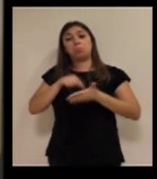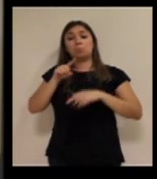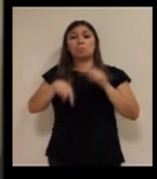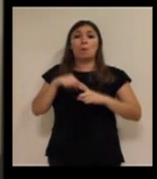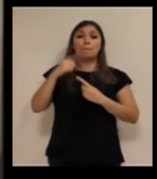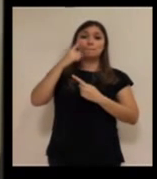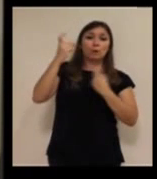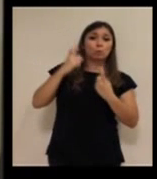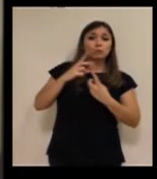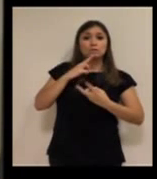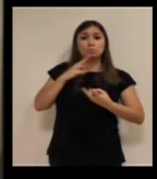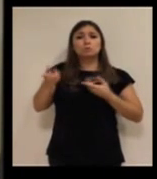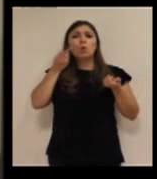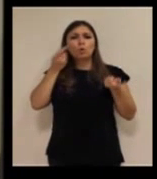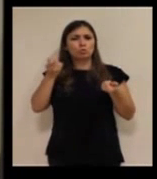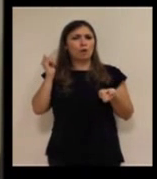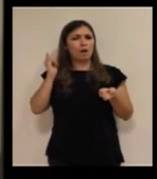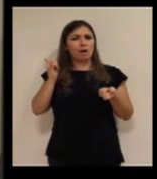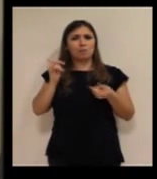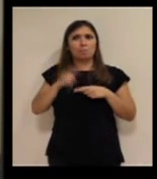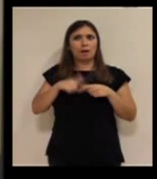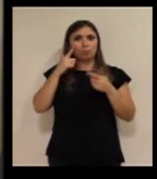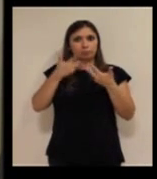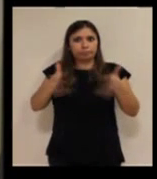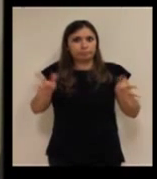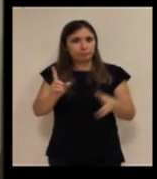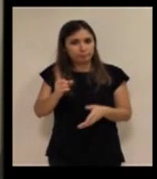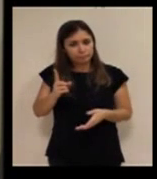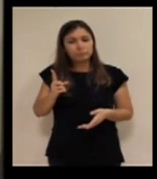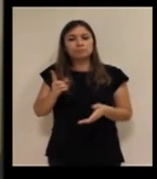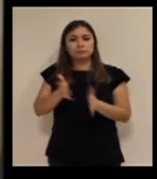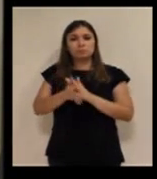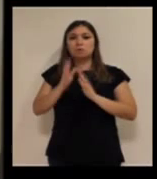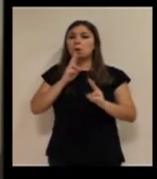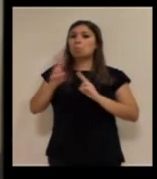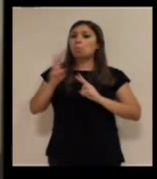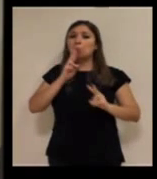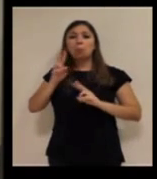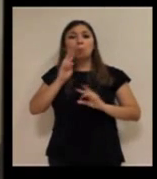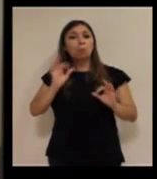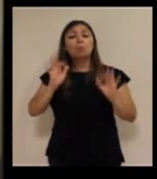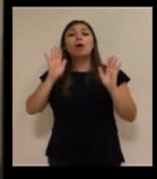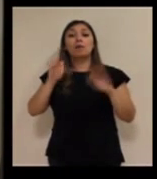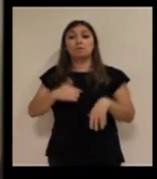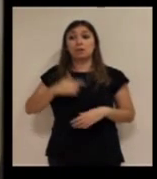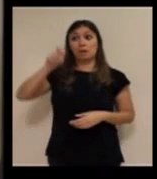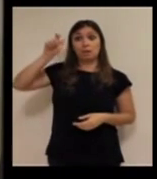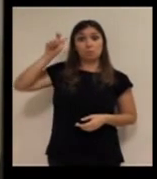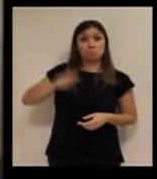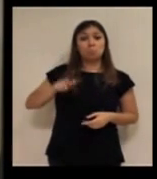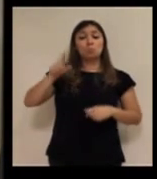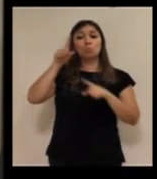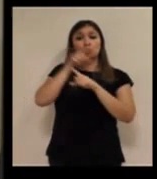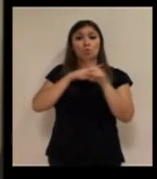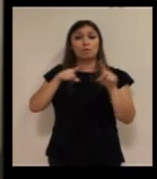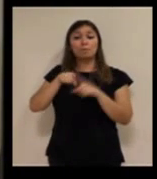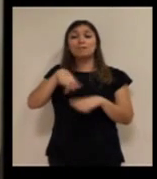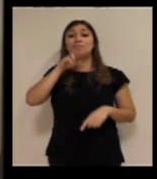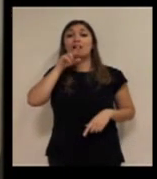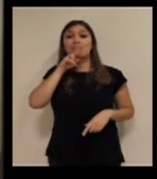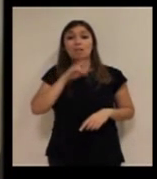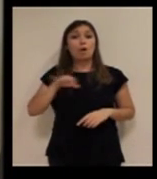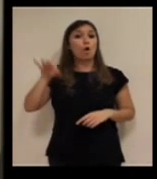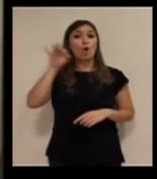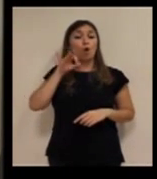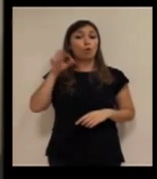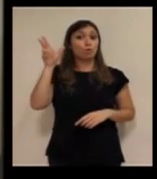preguntas y respuestas controladas para que aquello no se pierda, y en el que, bueno, pues vas a permitir a una persona que tiene problemas de habla